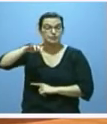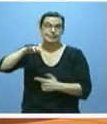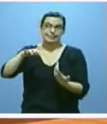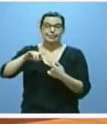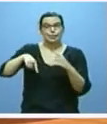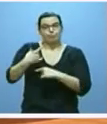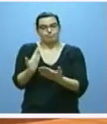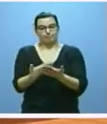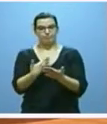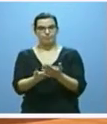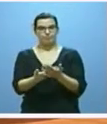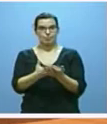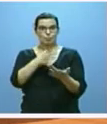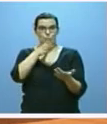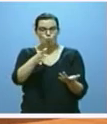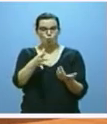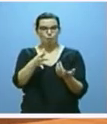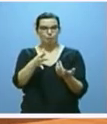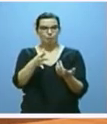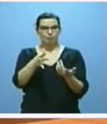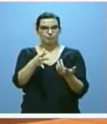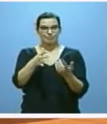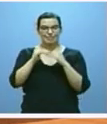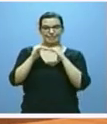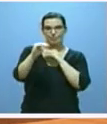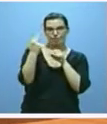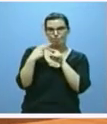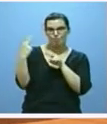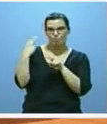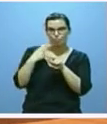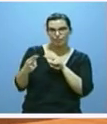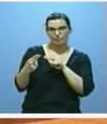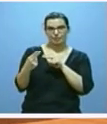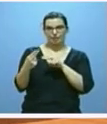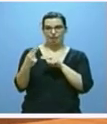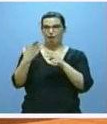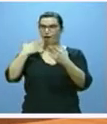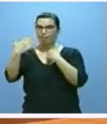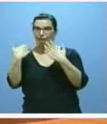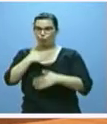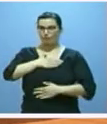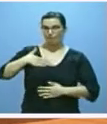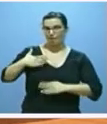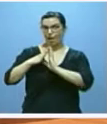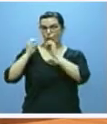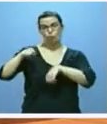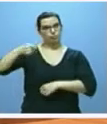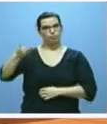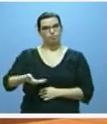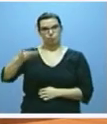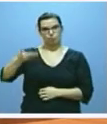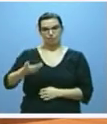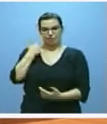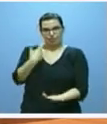el enorme valor que tienen siempre la estabilidad política y la voluntad de diálogo y acuerdo. Al mismo